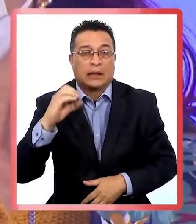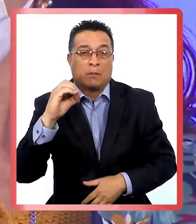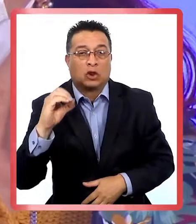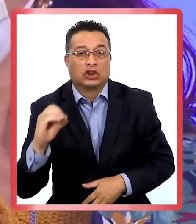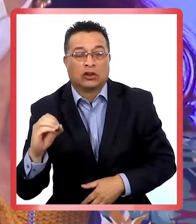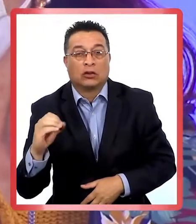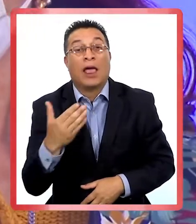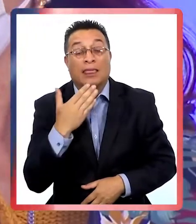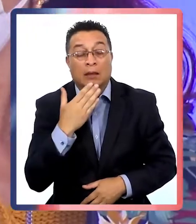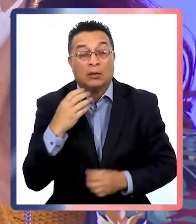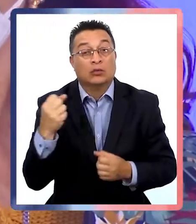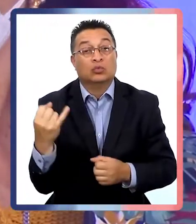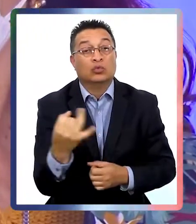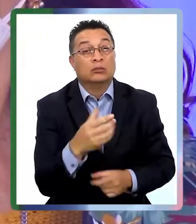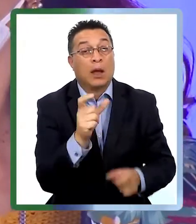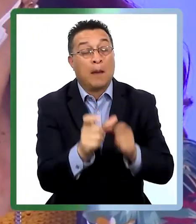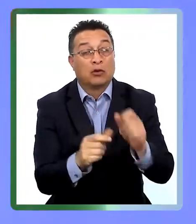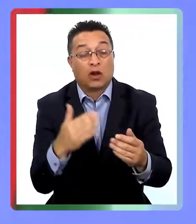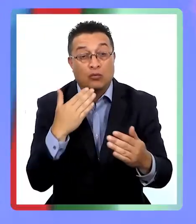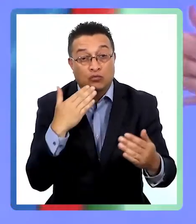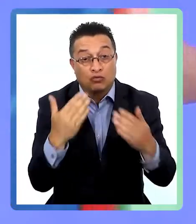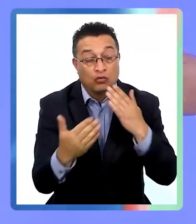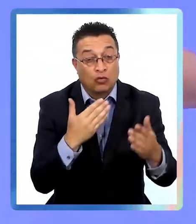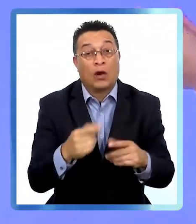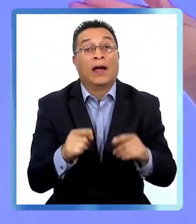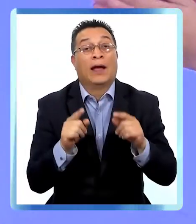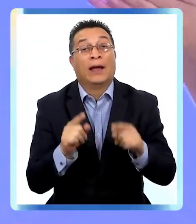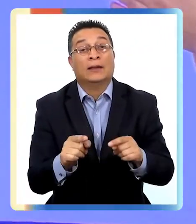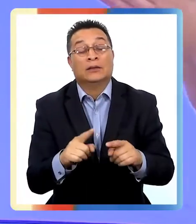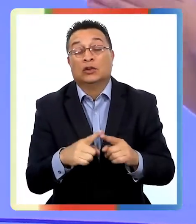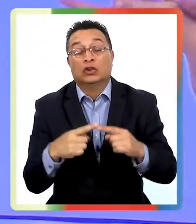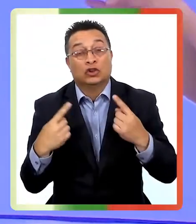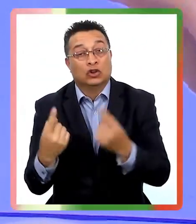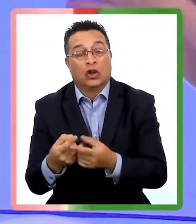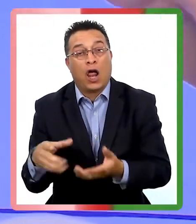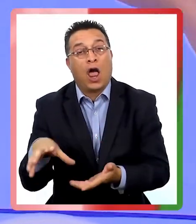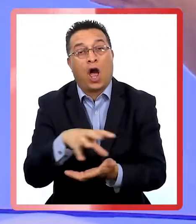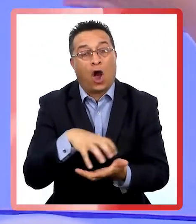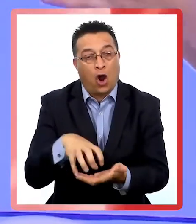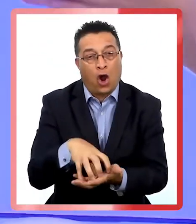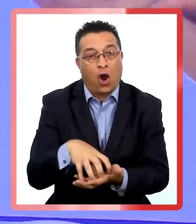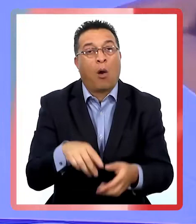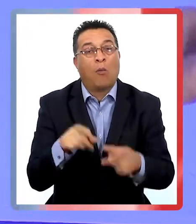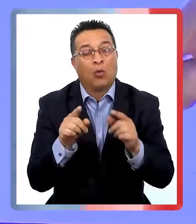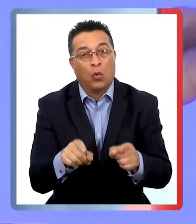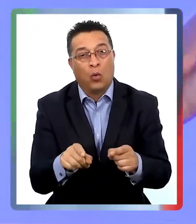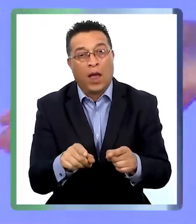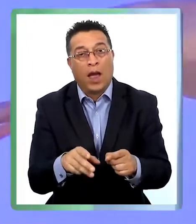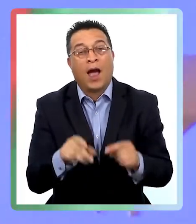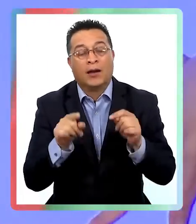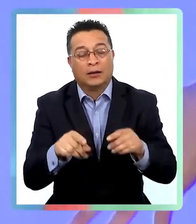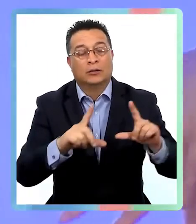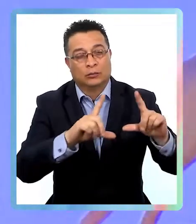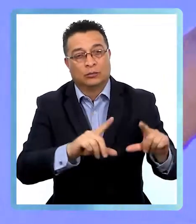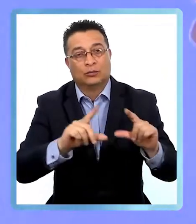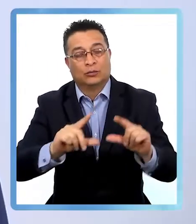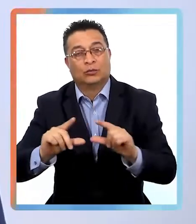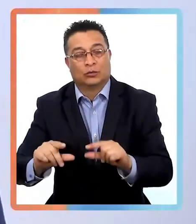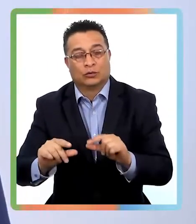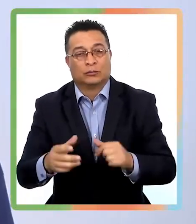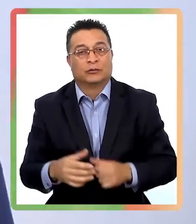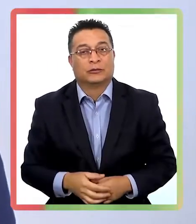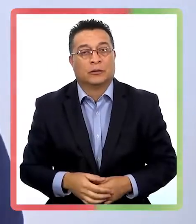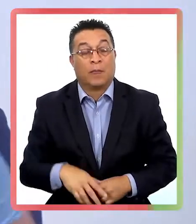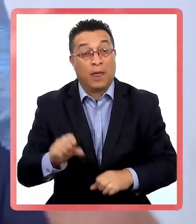también el número de personas contagiadas y eso se da en todas las comunas. Todas las comunas han tenido una disminución.